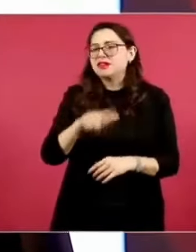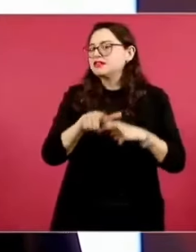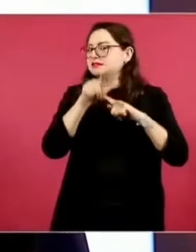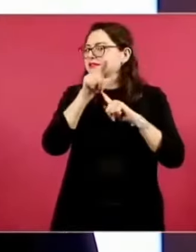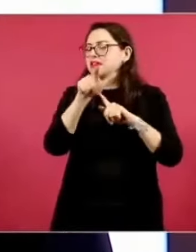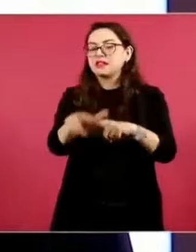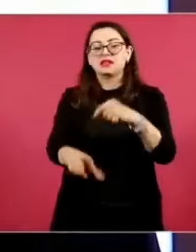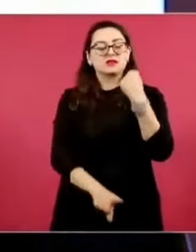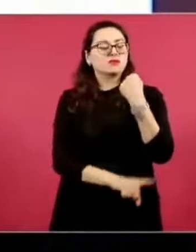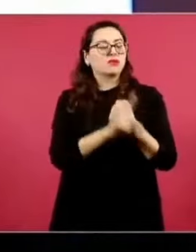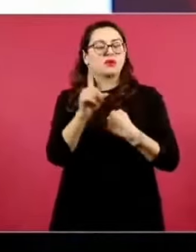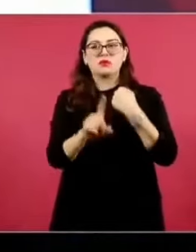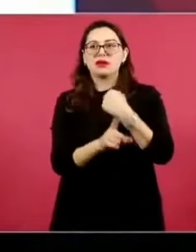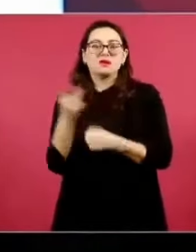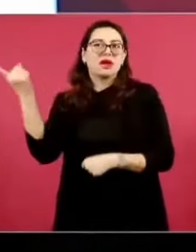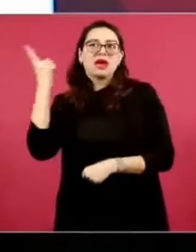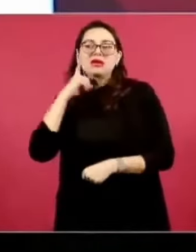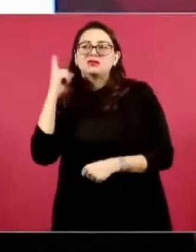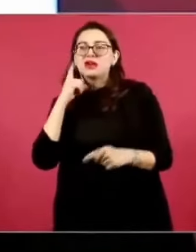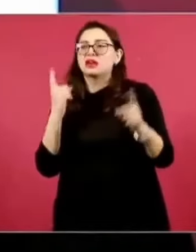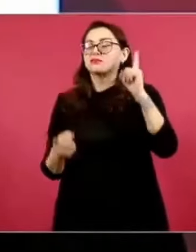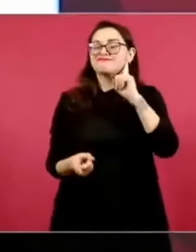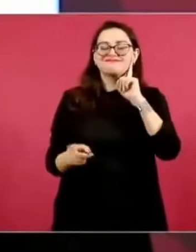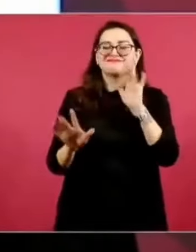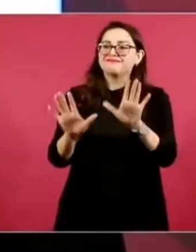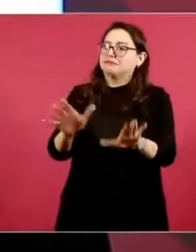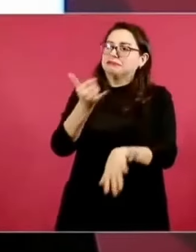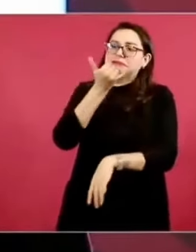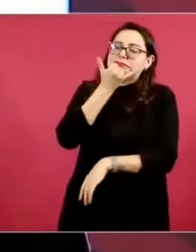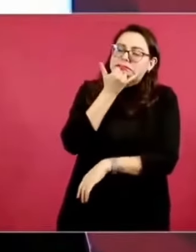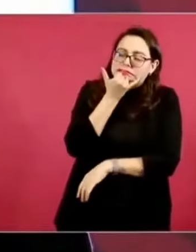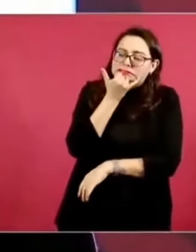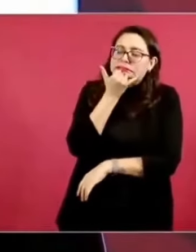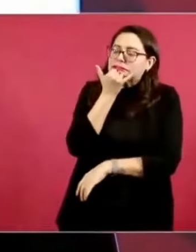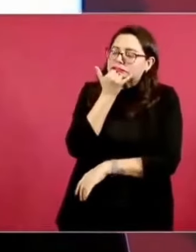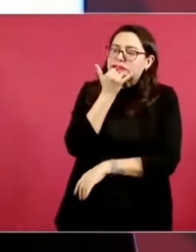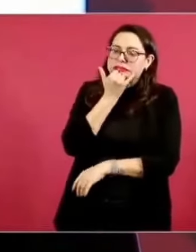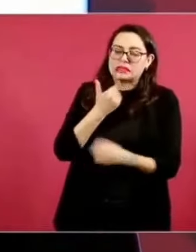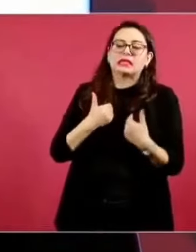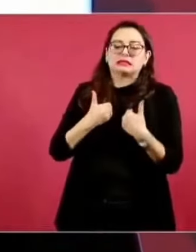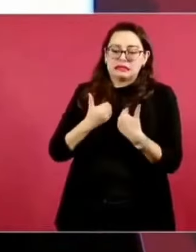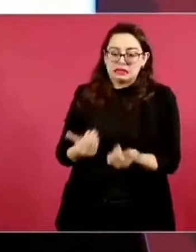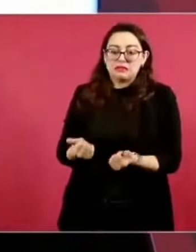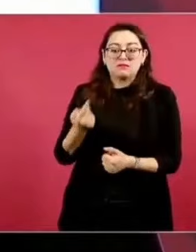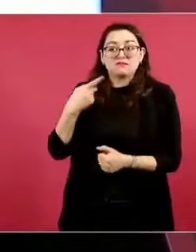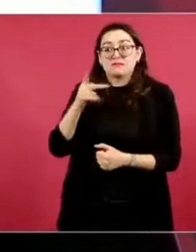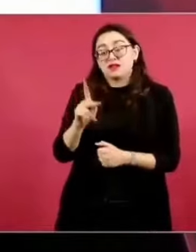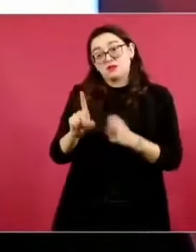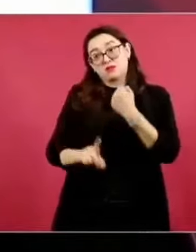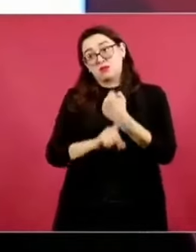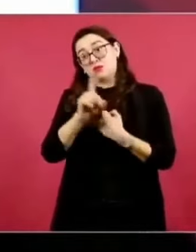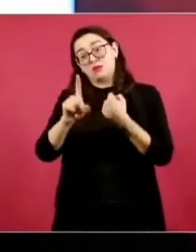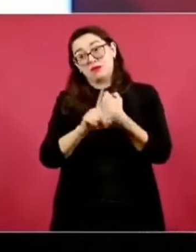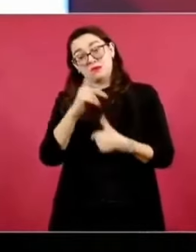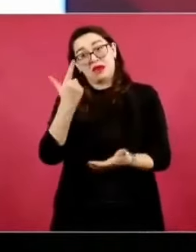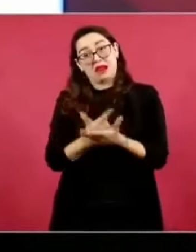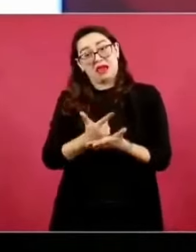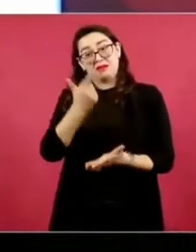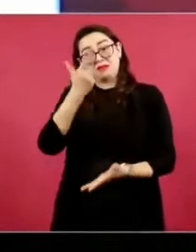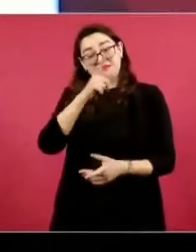se trata, repito, de un asunto de Estado y que